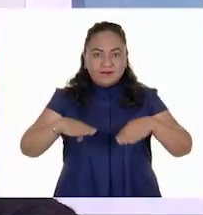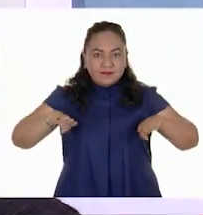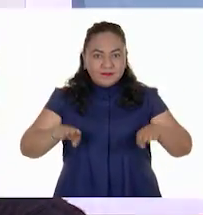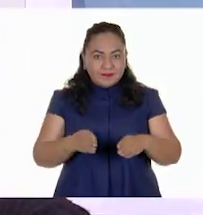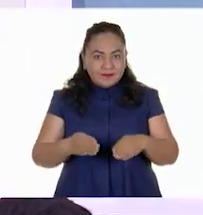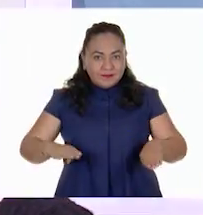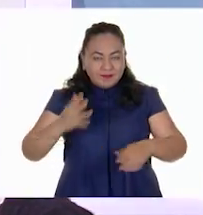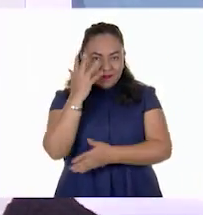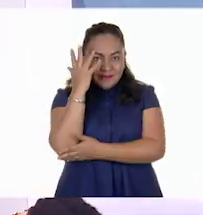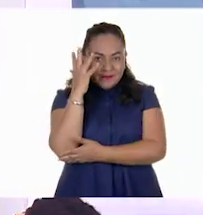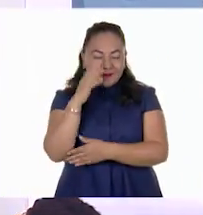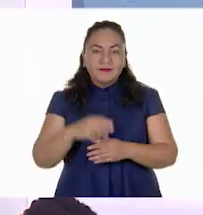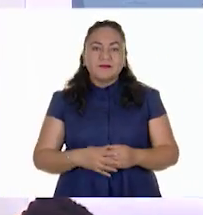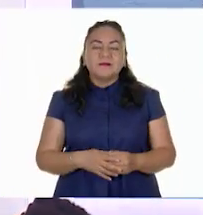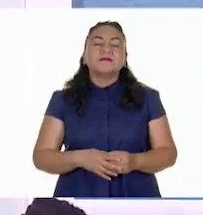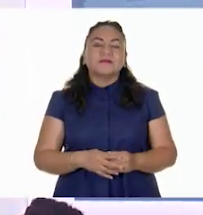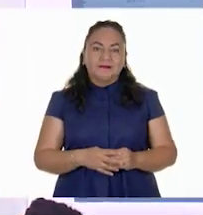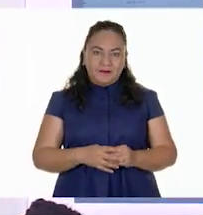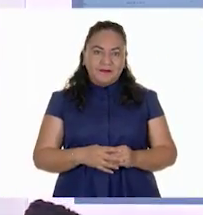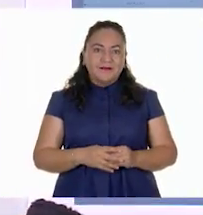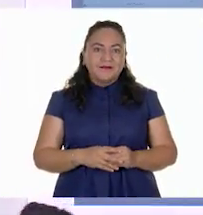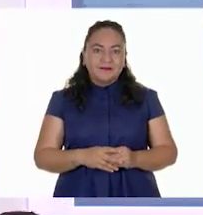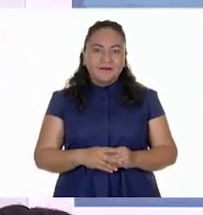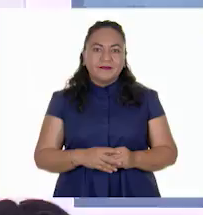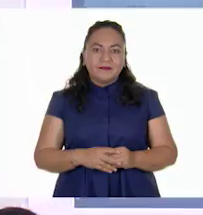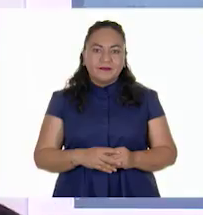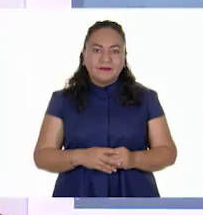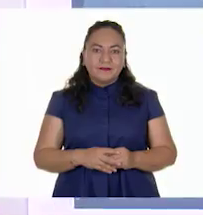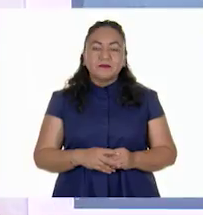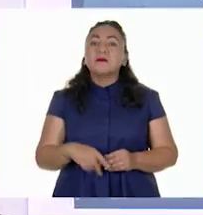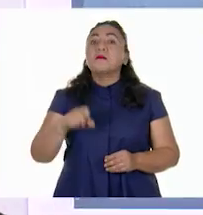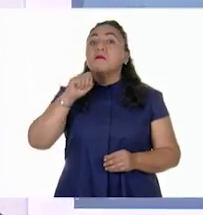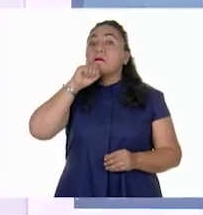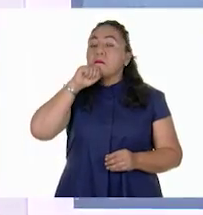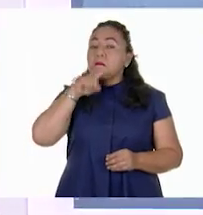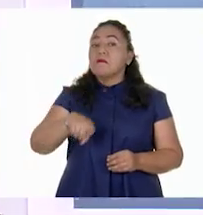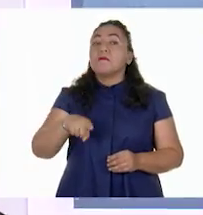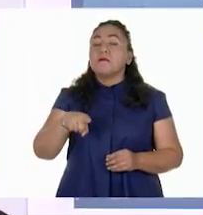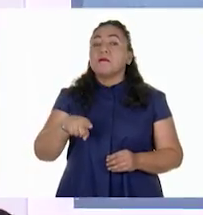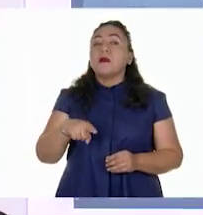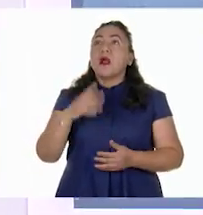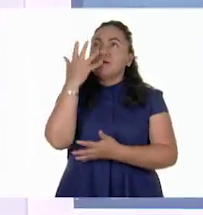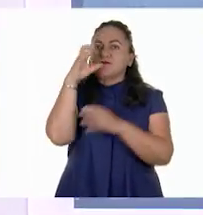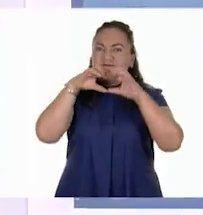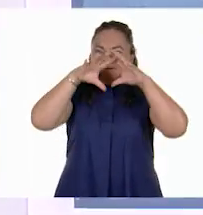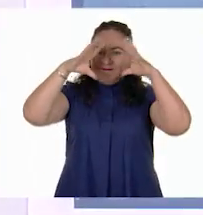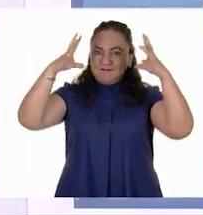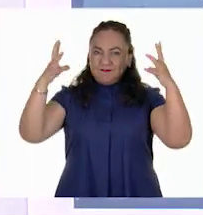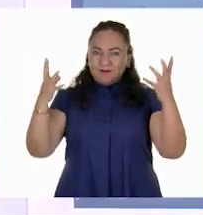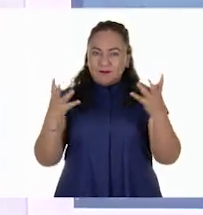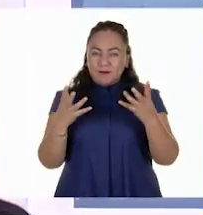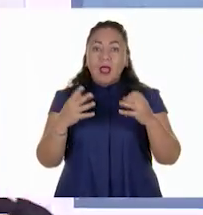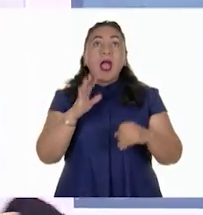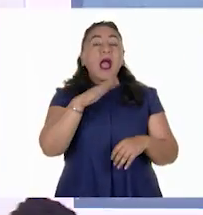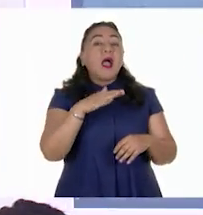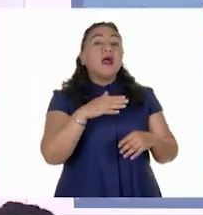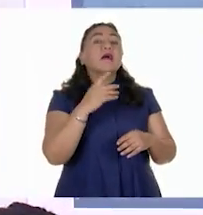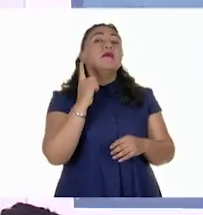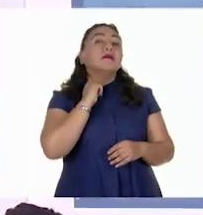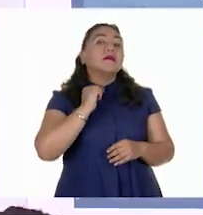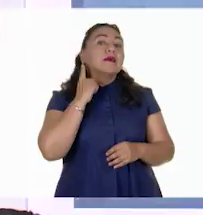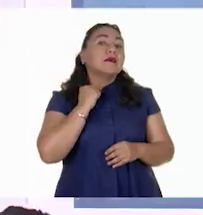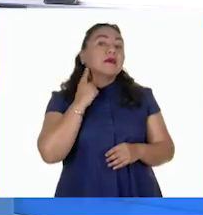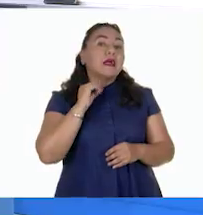Pinos. Vamos a ponerla acá. También podría ser encinos. Y caoba. Caoba.